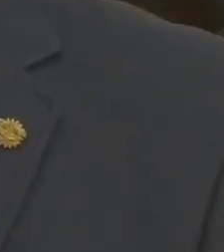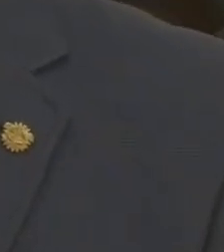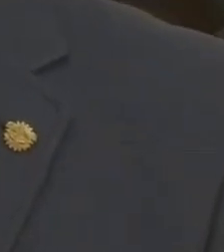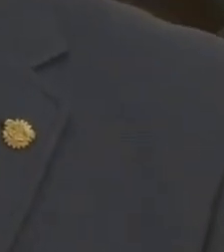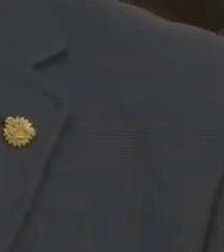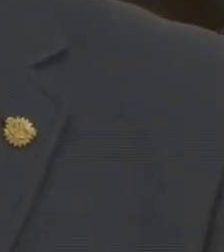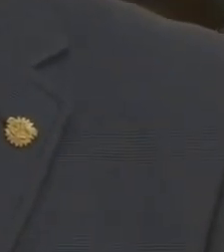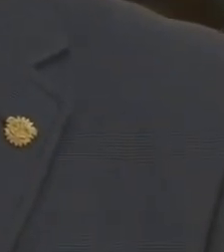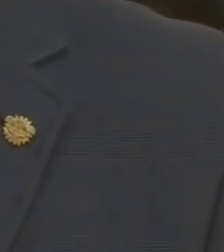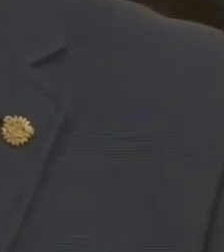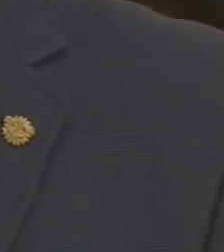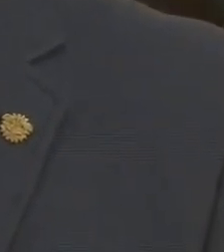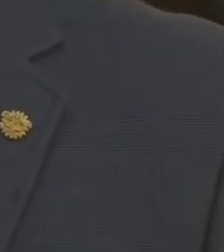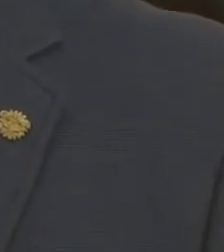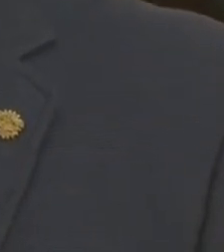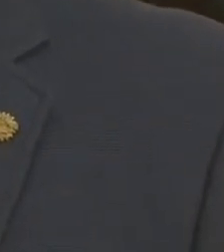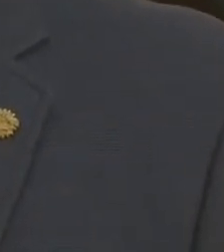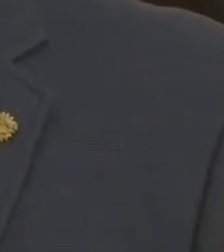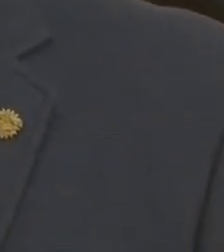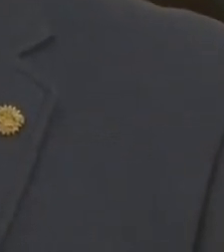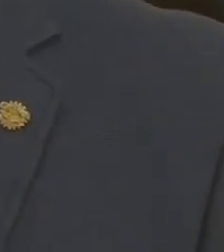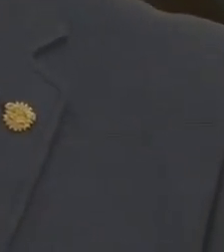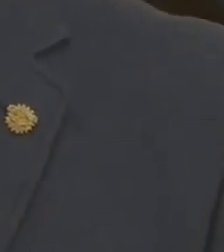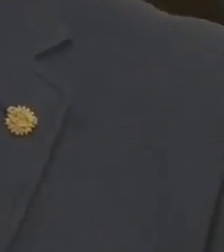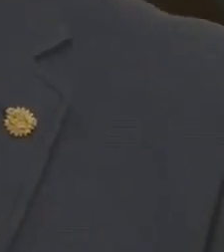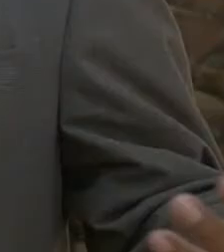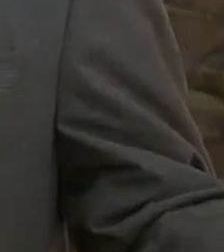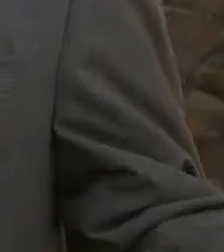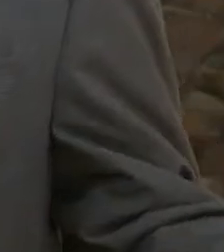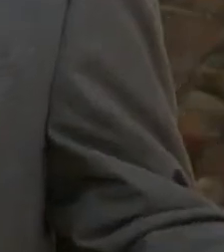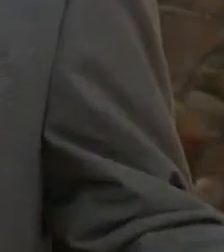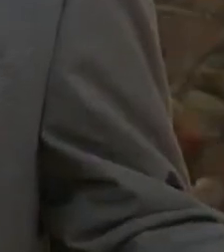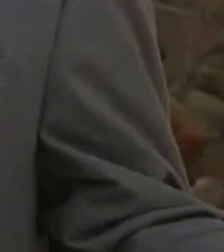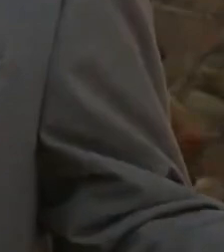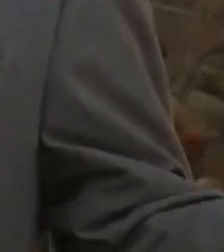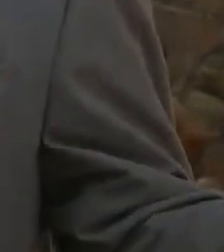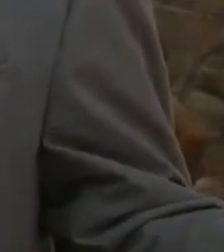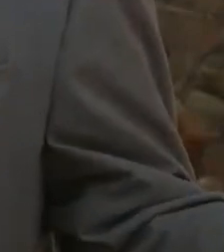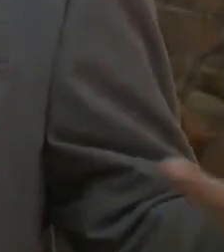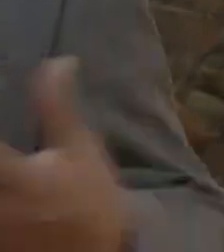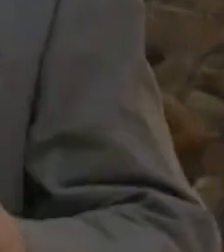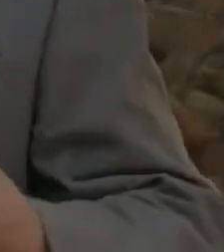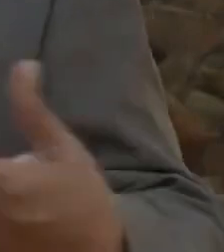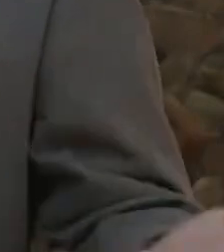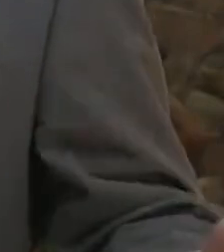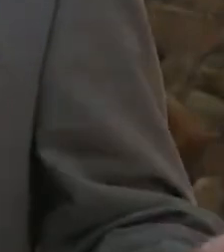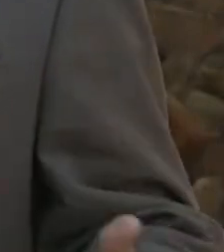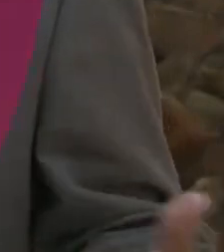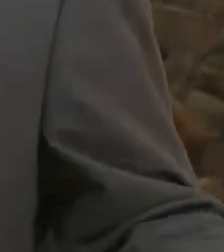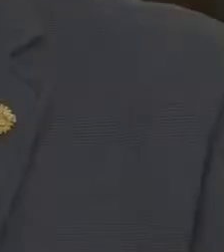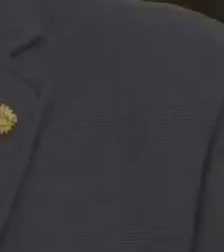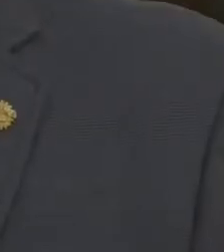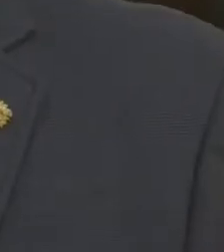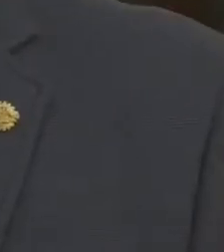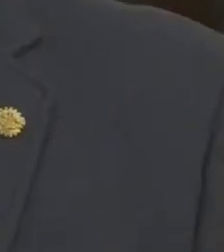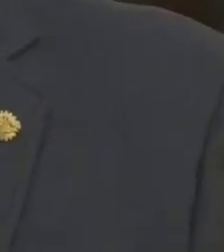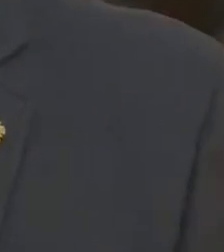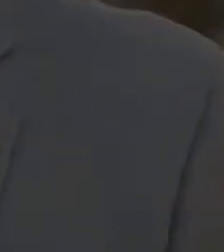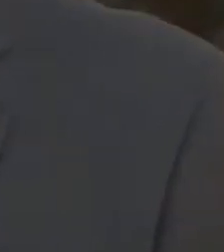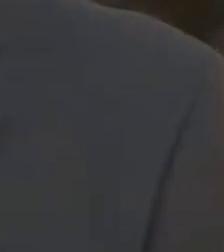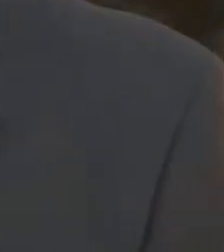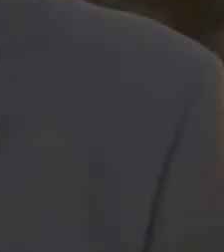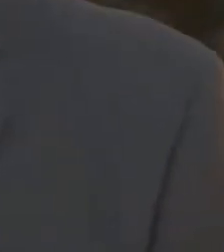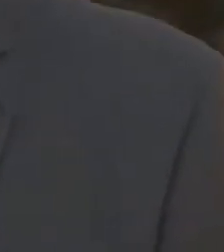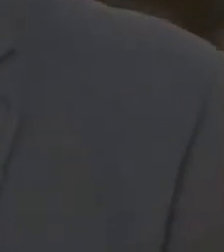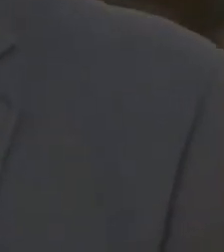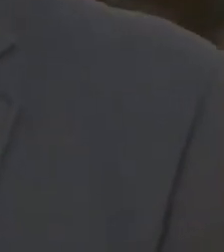y una serie de situaciones somos nosotros que yo soy politécnico por dentro y por fuera lo guinda lo